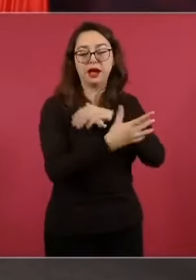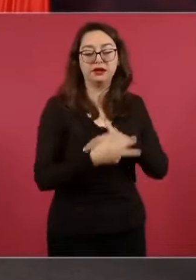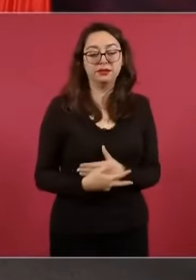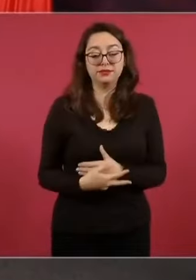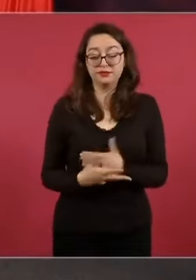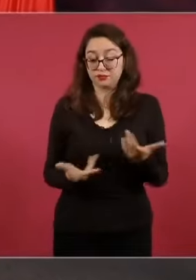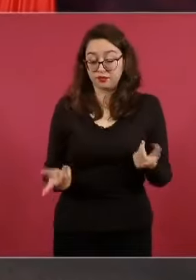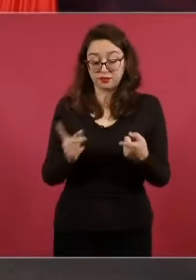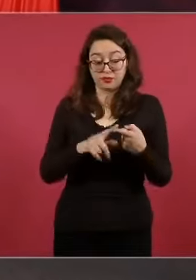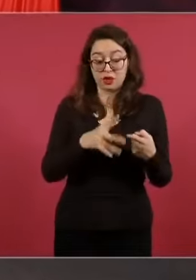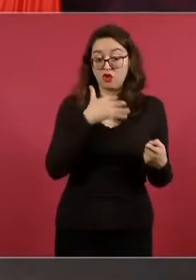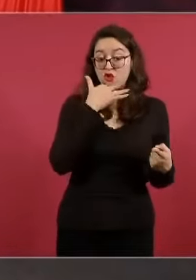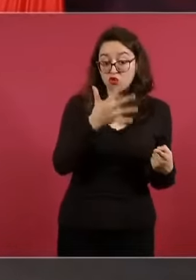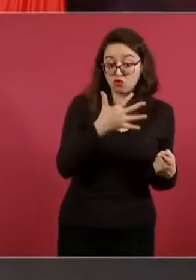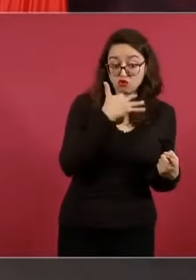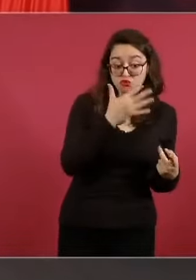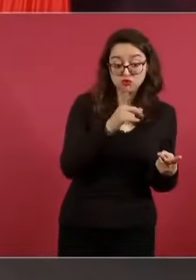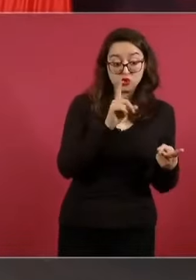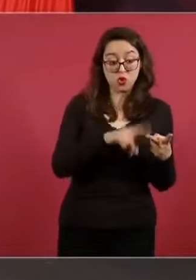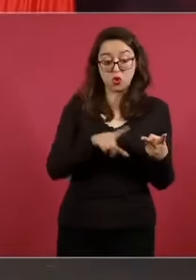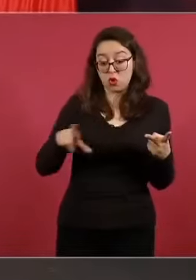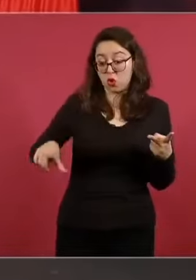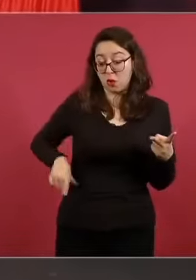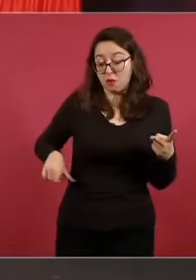si no hay lujos en el gobierno,